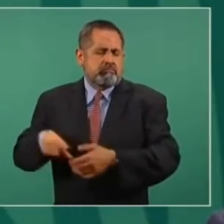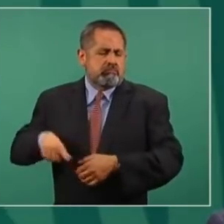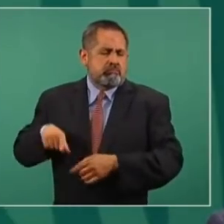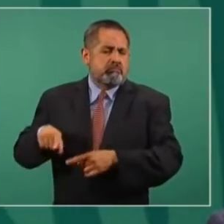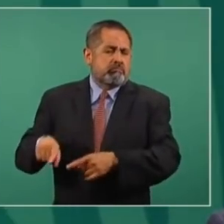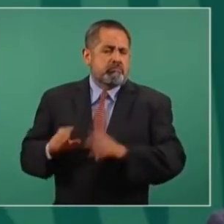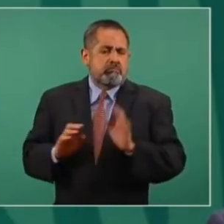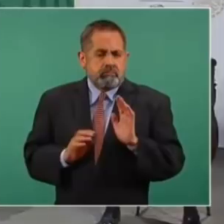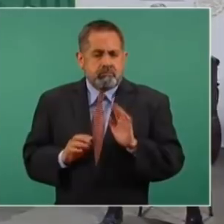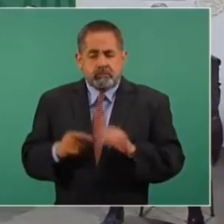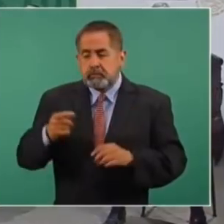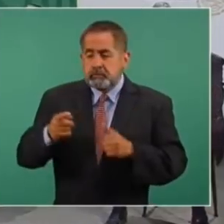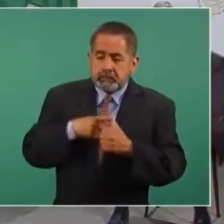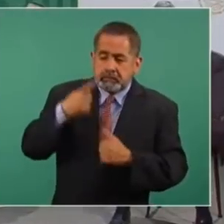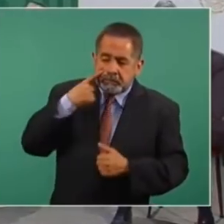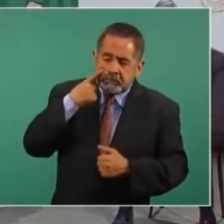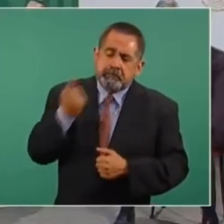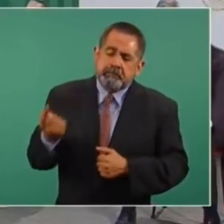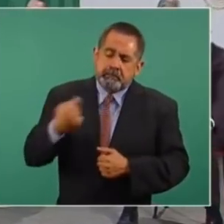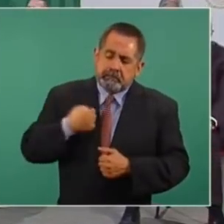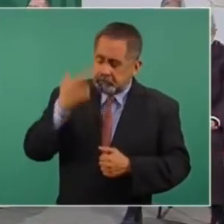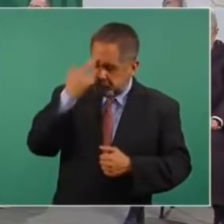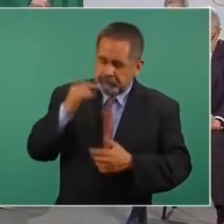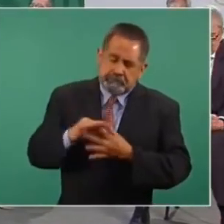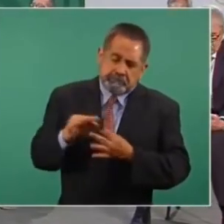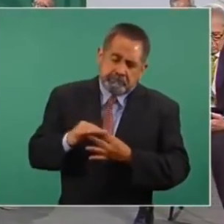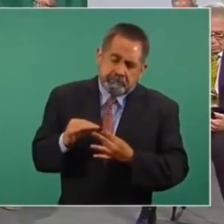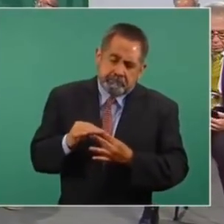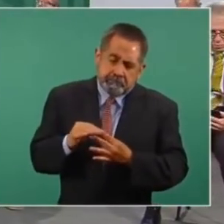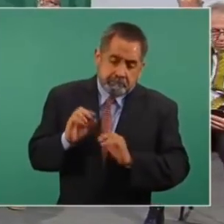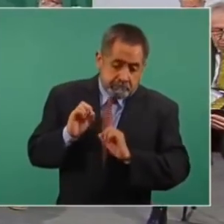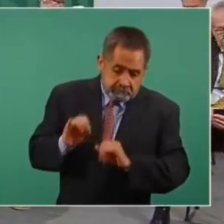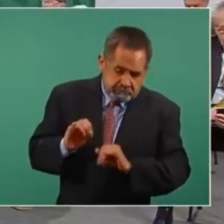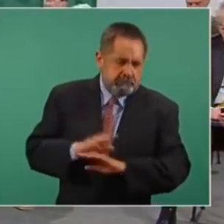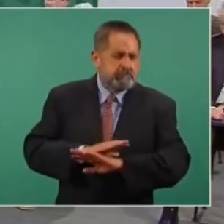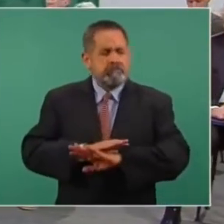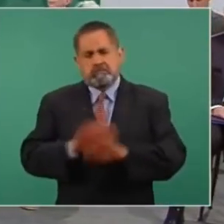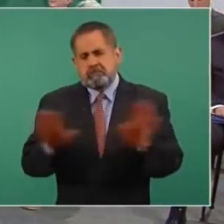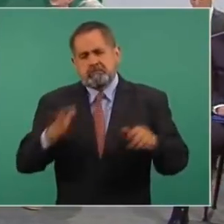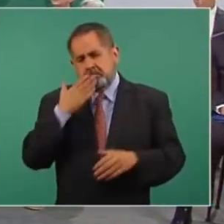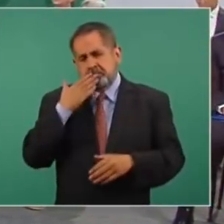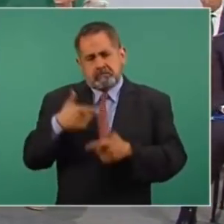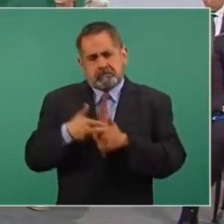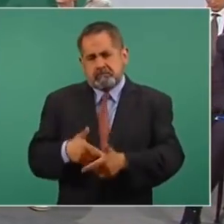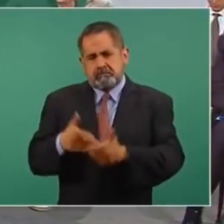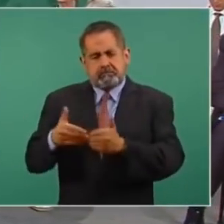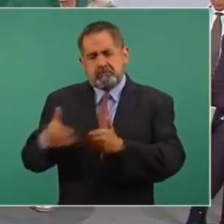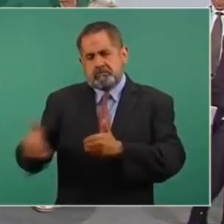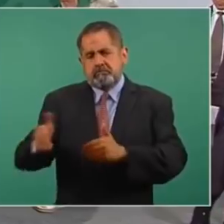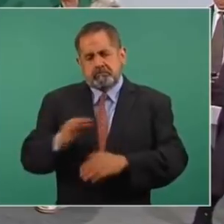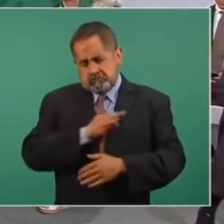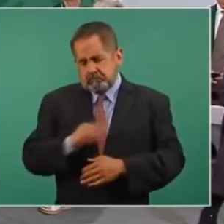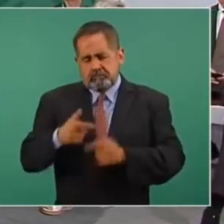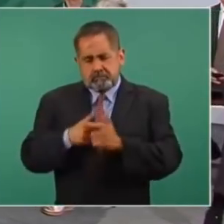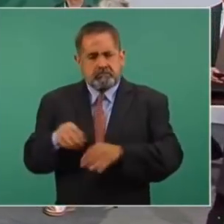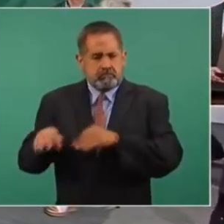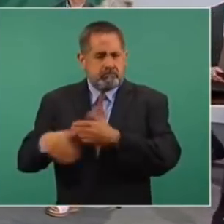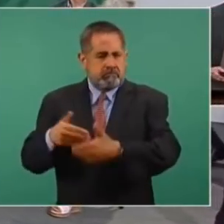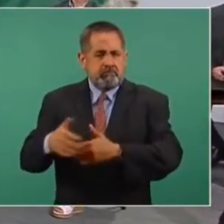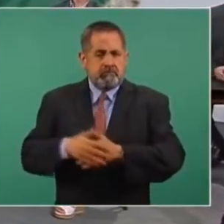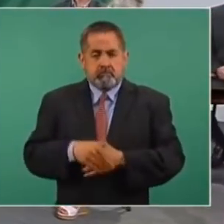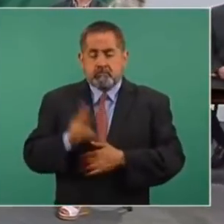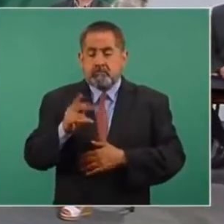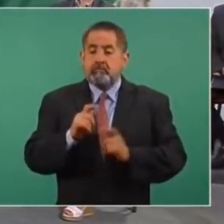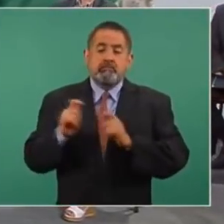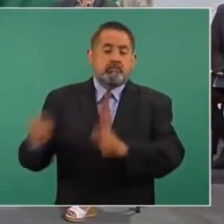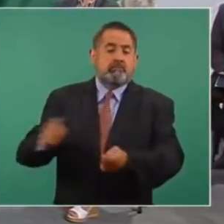convincente, pues entonces puede seguir trabajando. Pero